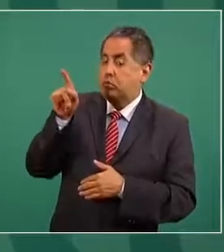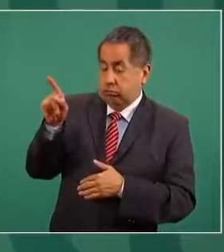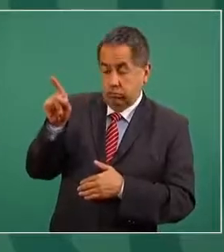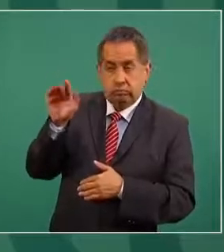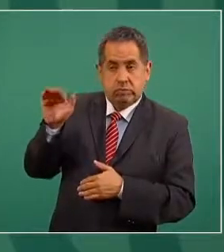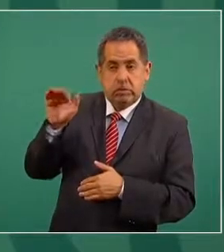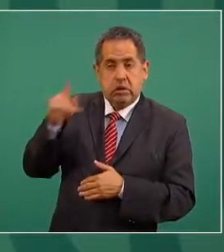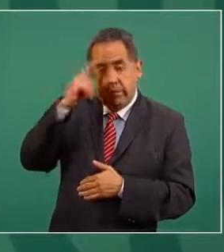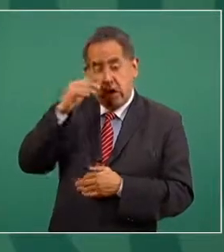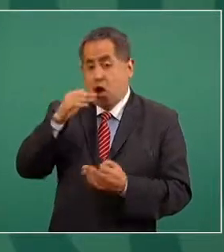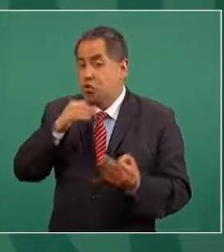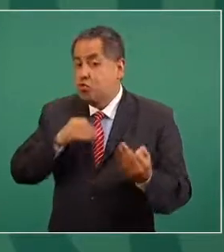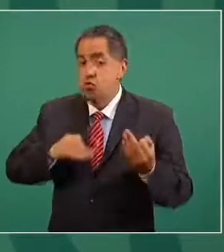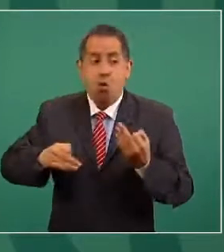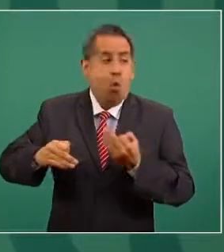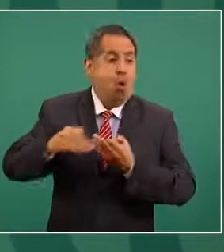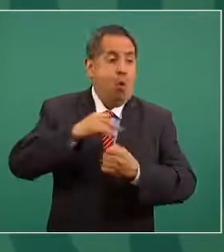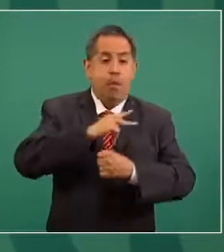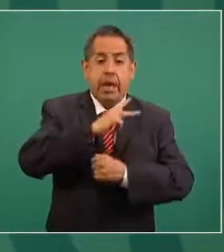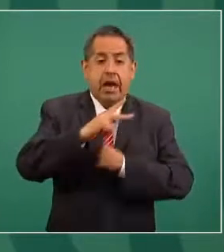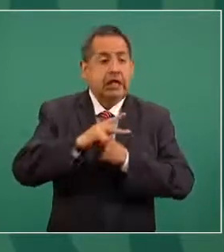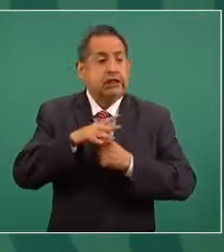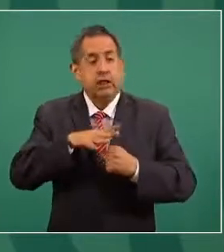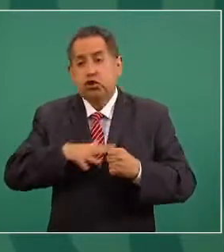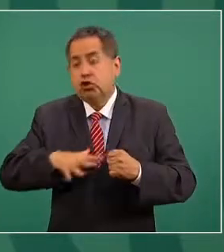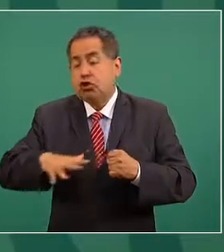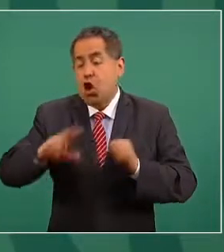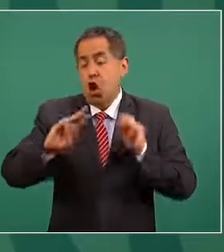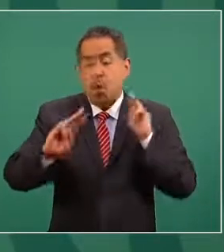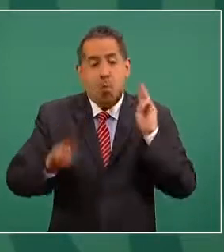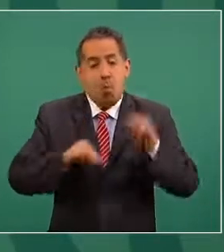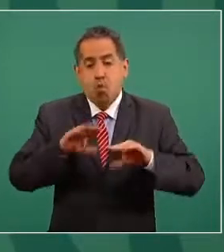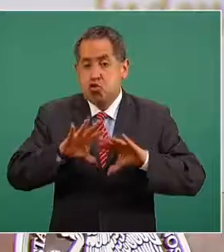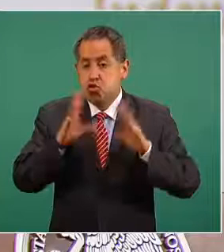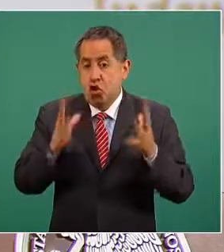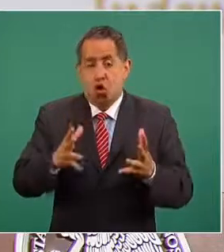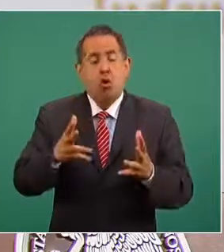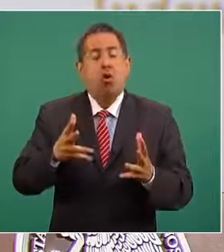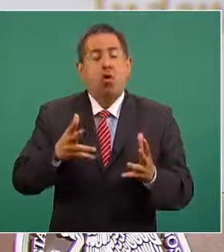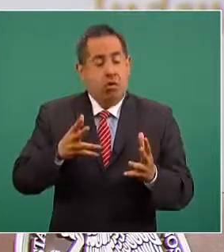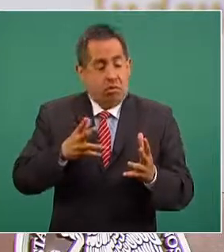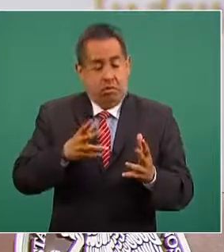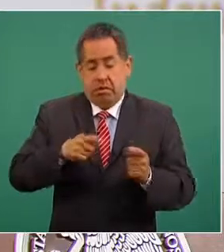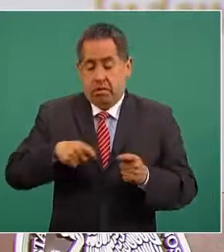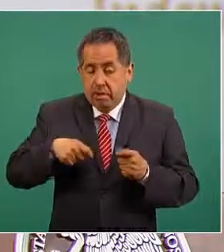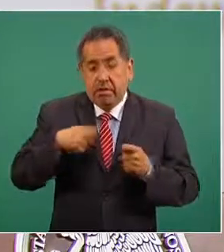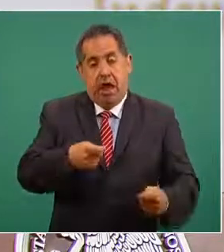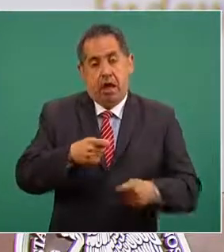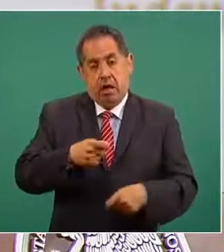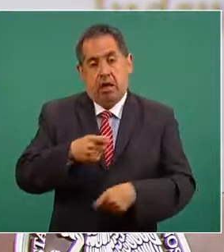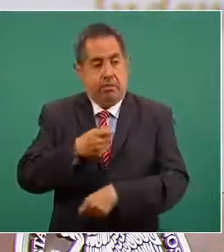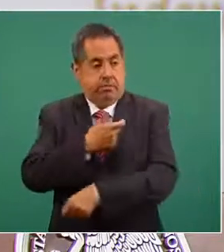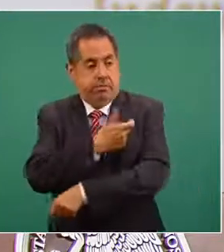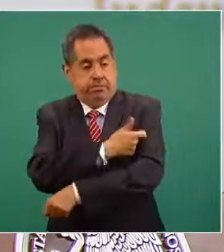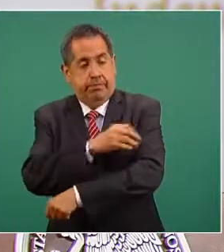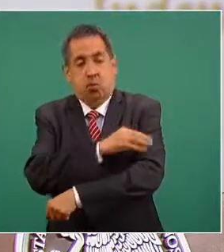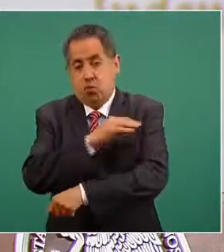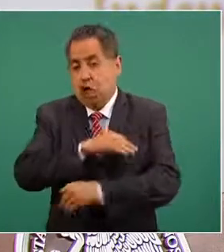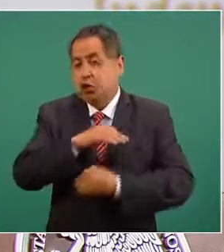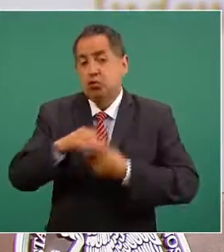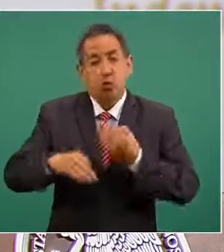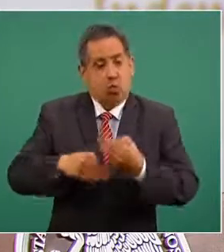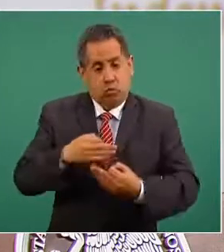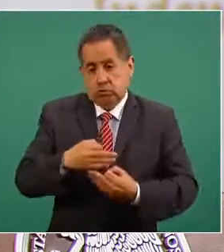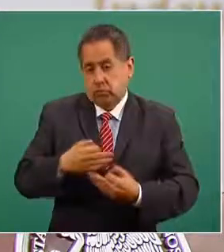que todos los pueblos del mundo tengan acceso a la vacuna